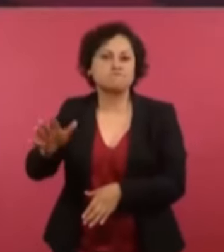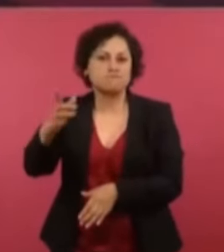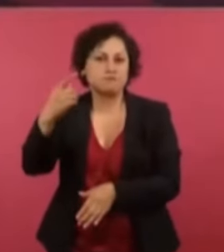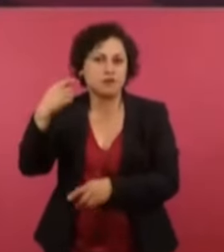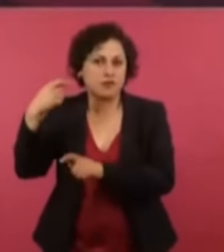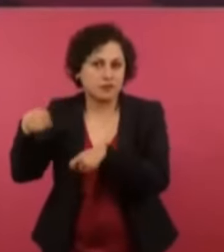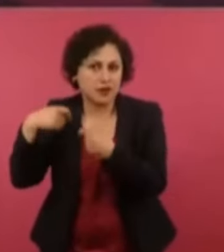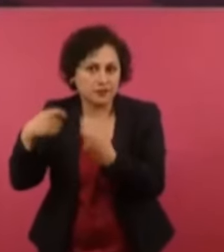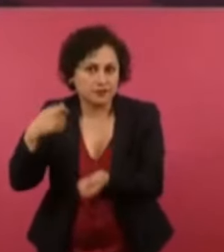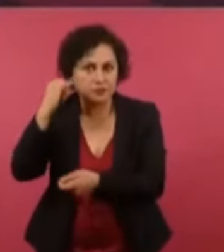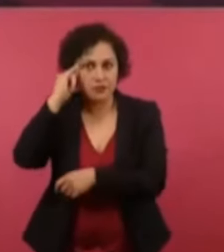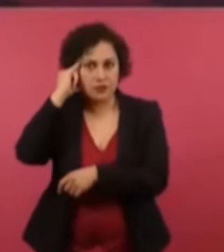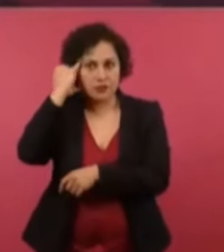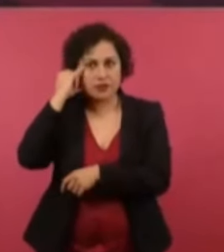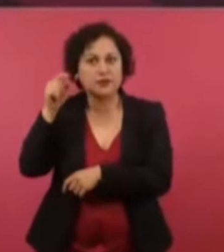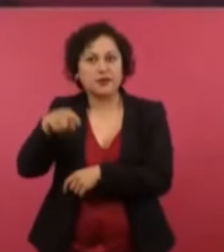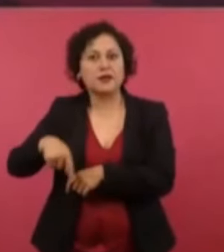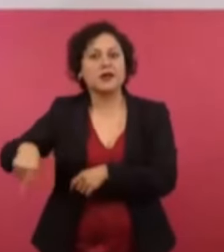no cobran